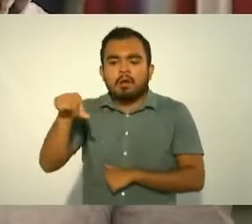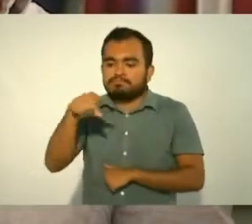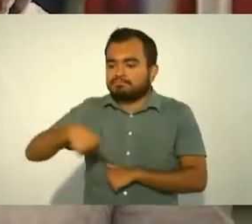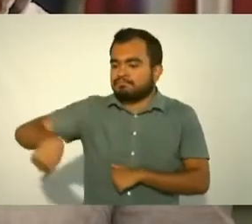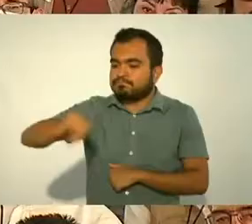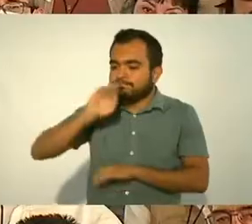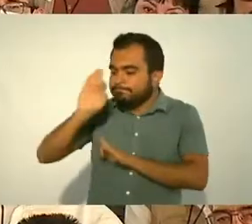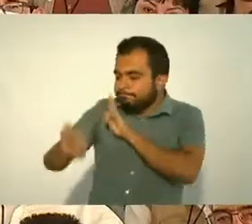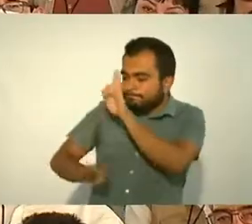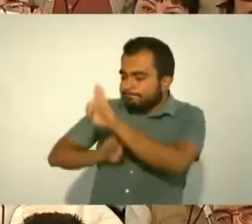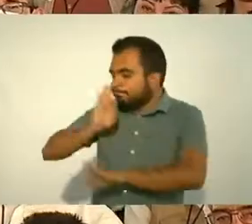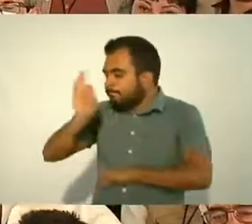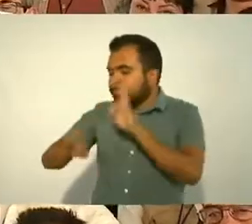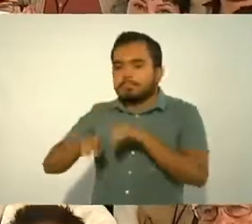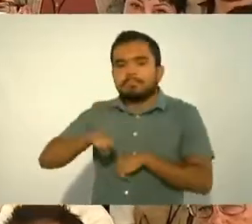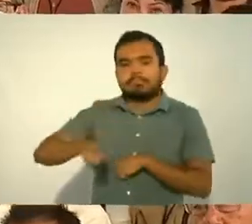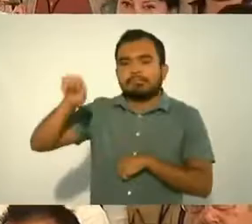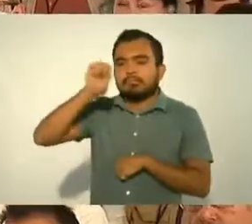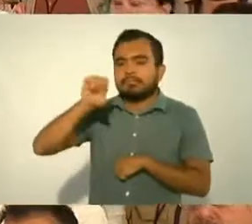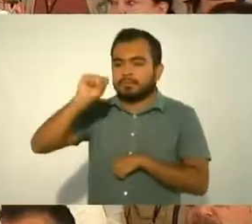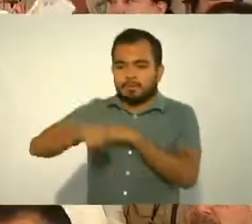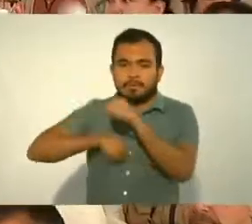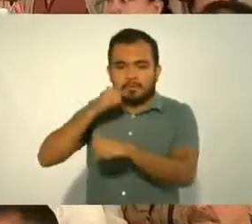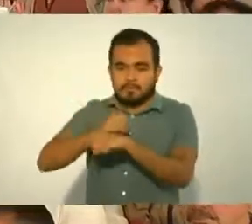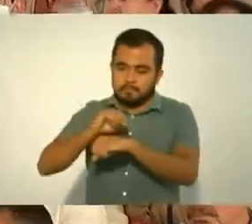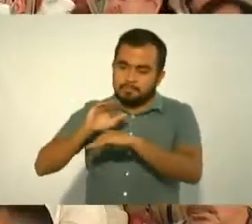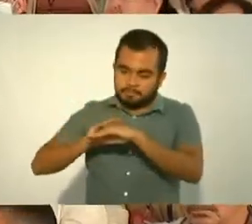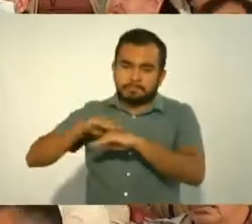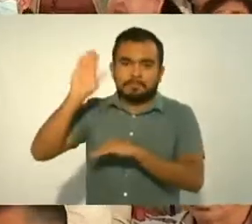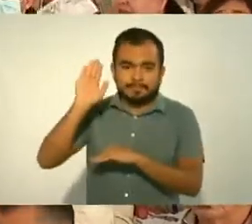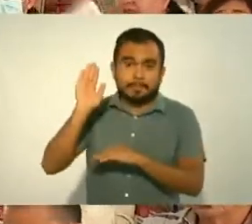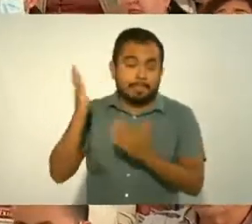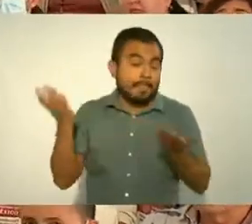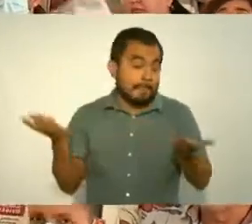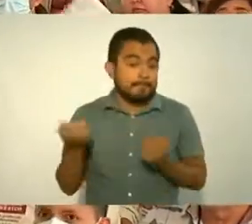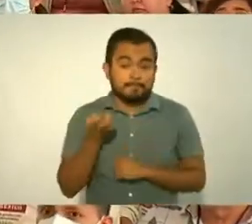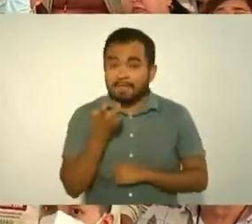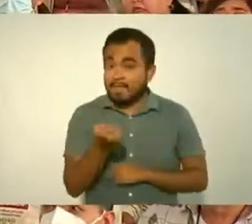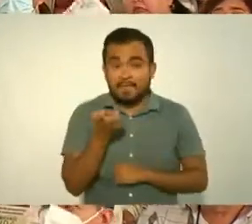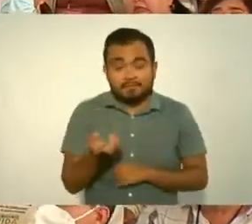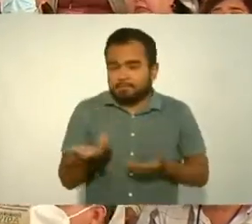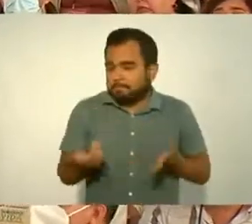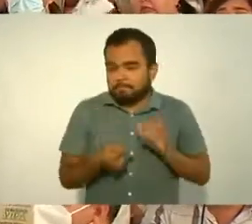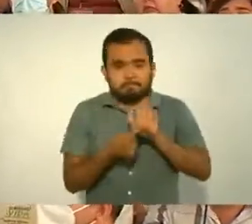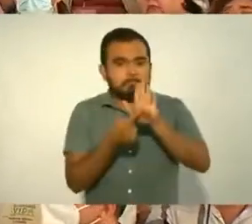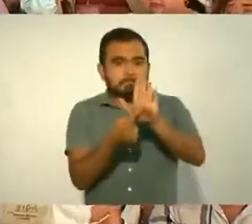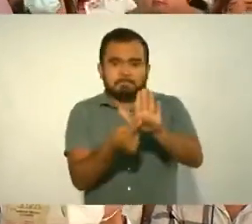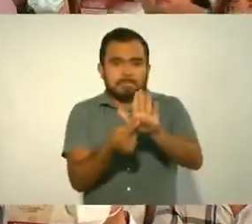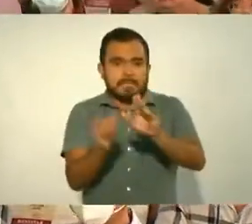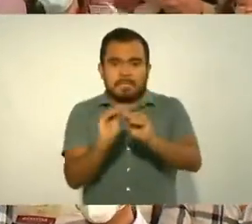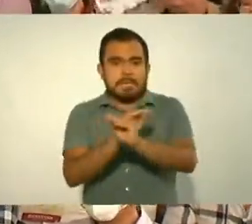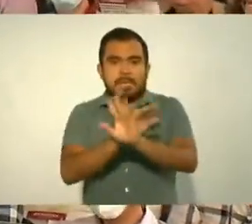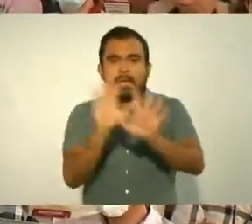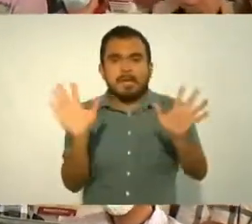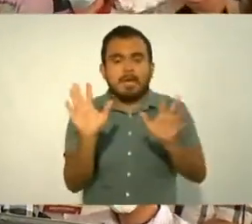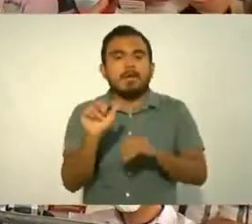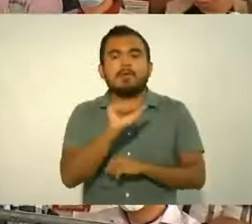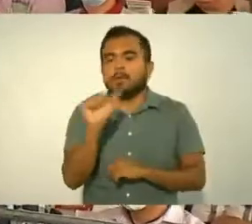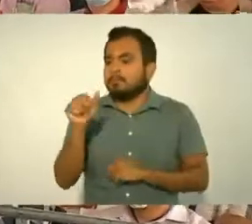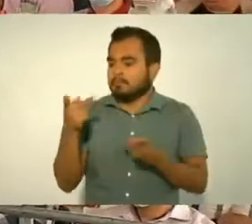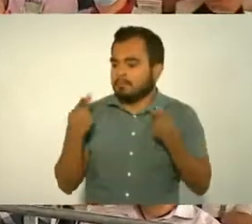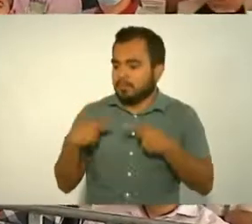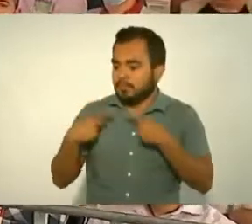y ahí está el ejemplo también de los migrantes.